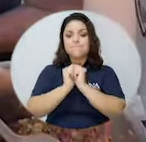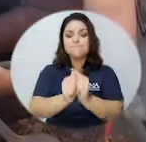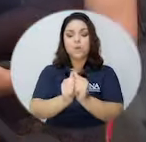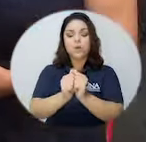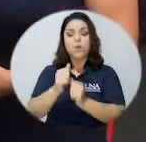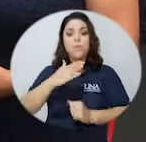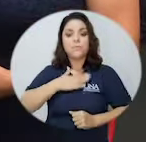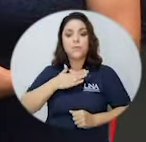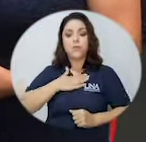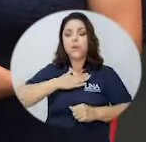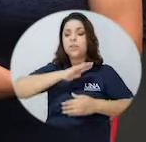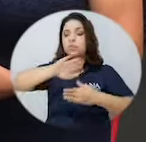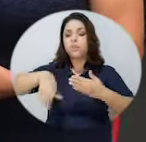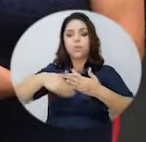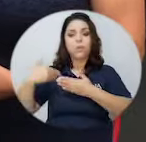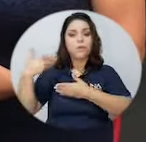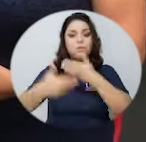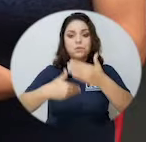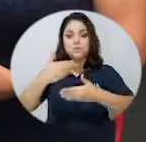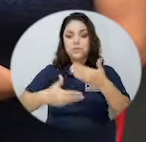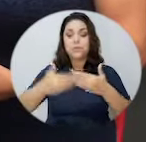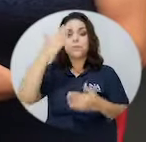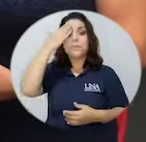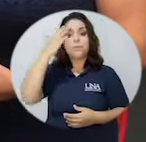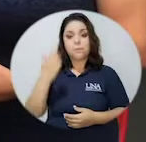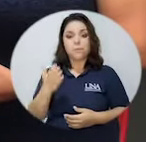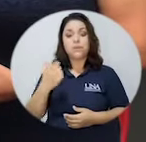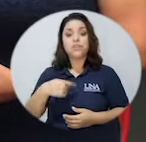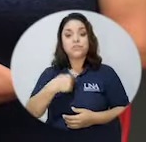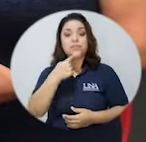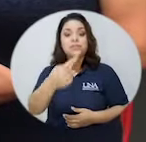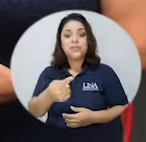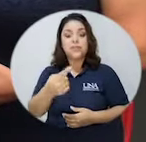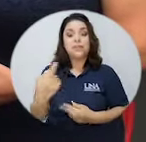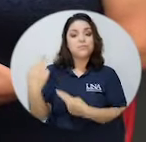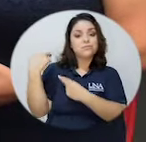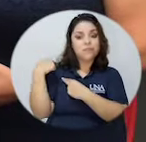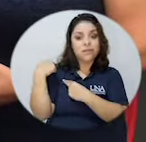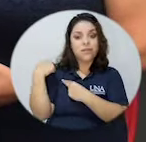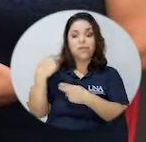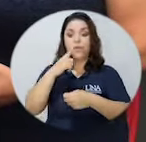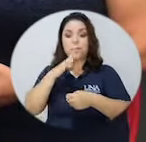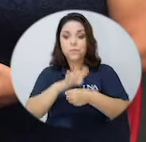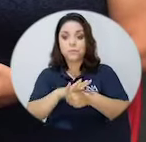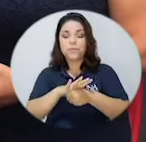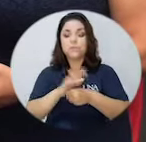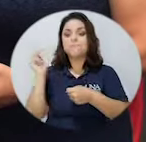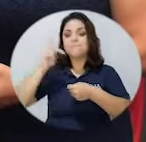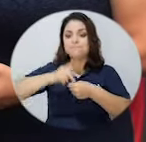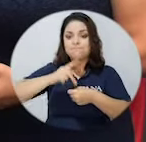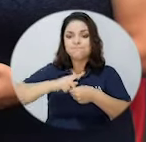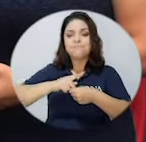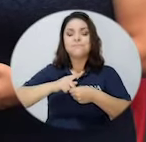han estado conmigo alrededor de todo el proceso, ya que como les mencioné, la responsabilidad, el compromiso, la